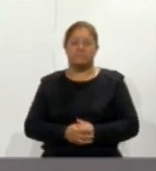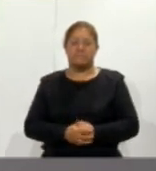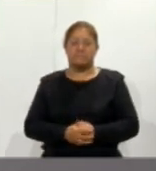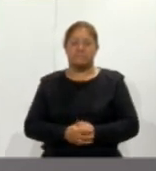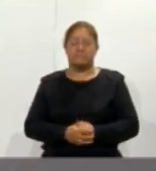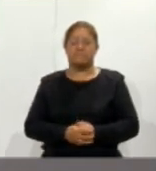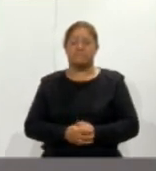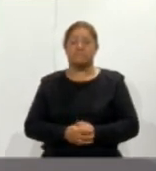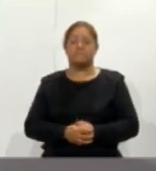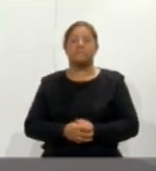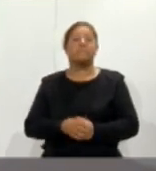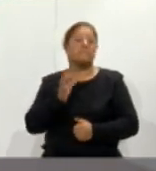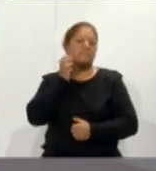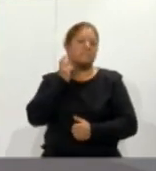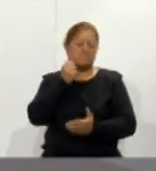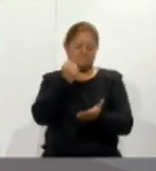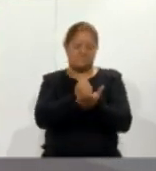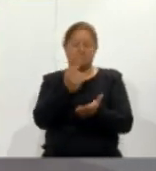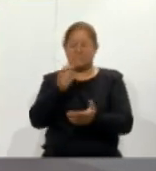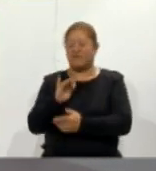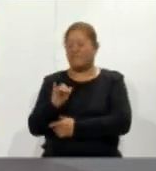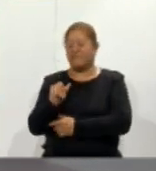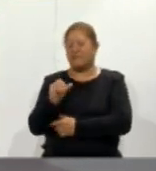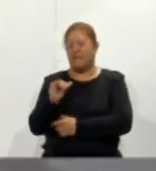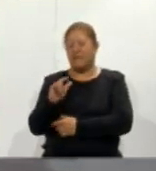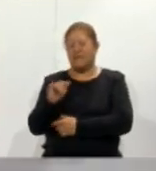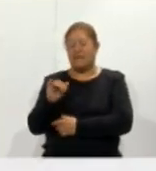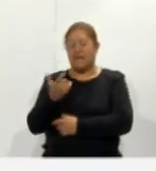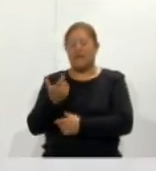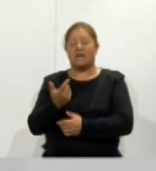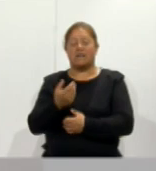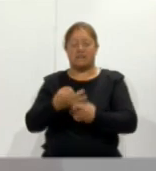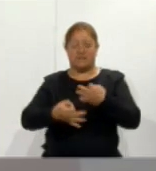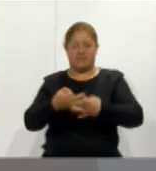Aprueba Congreso Local creación de la Fiscalía General de Justicia del Estado.